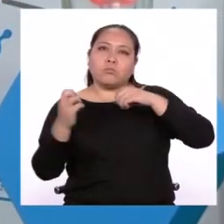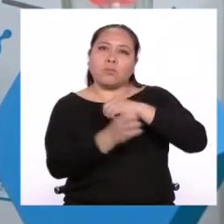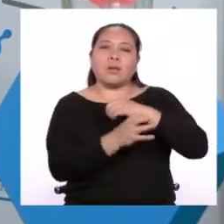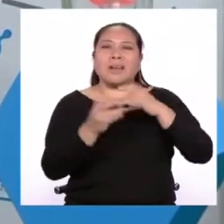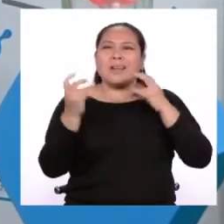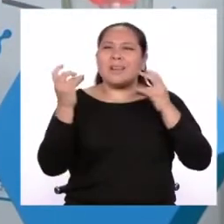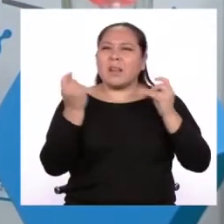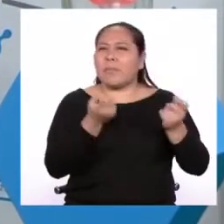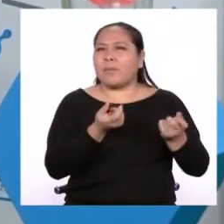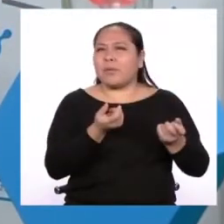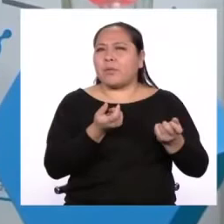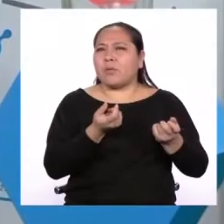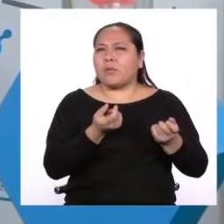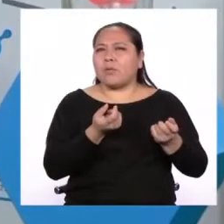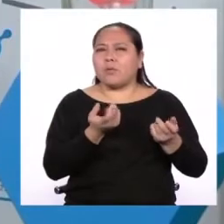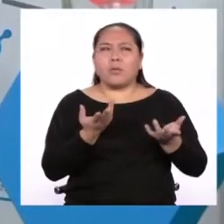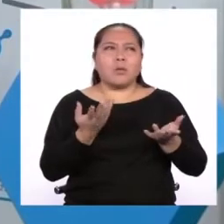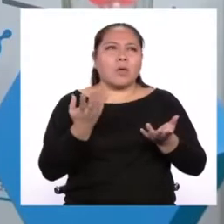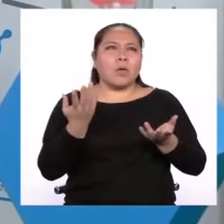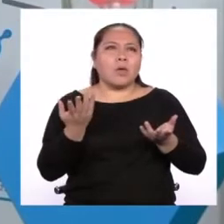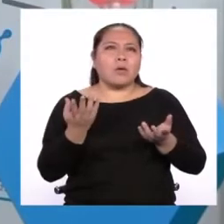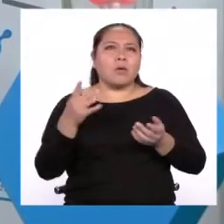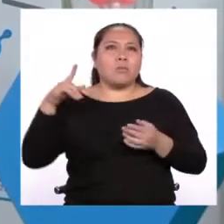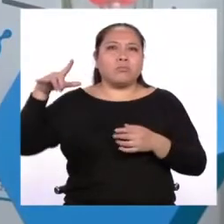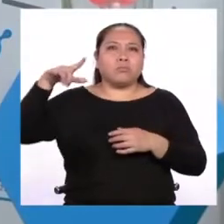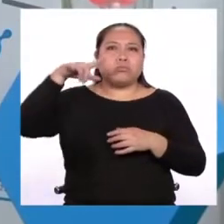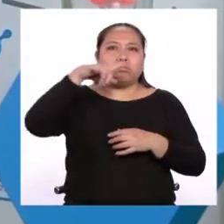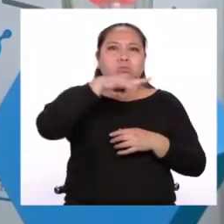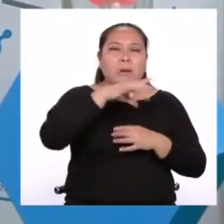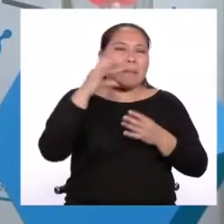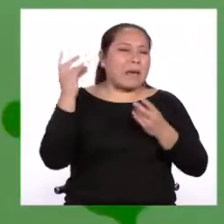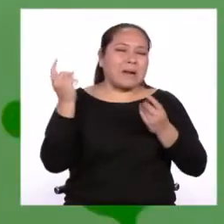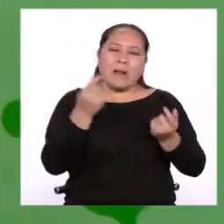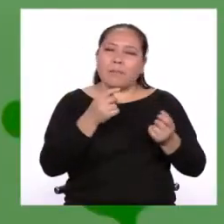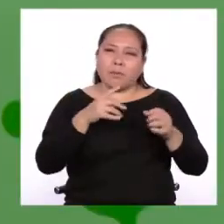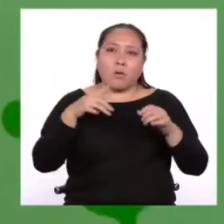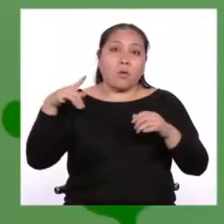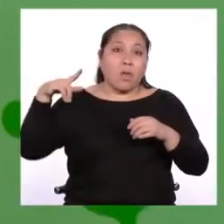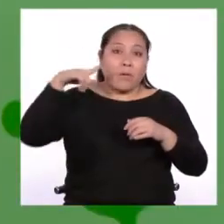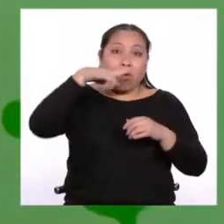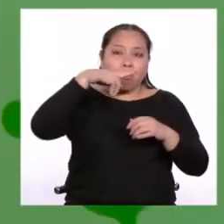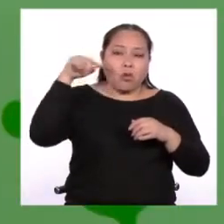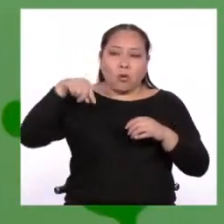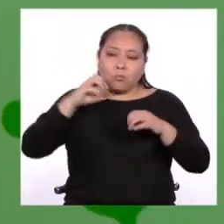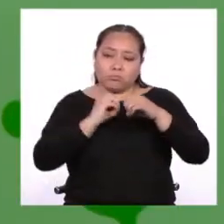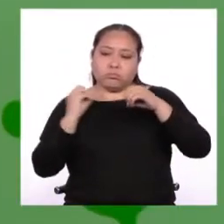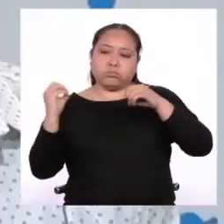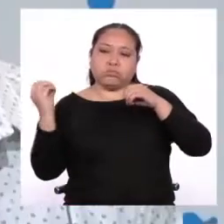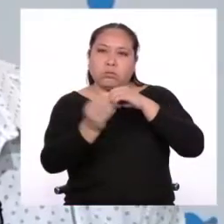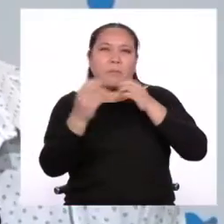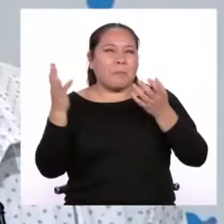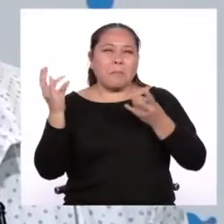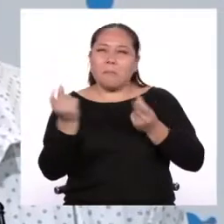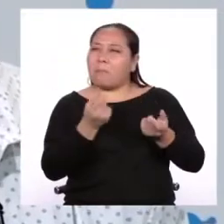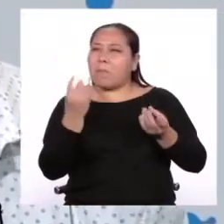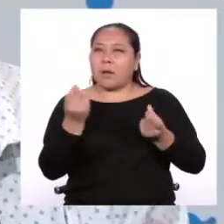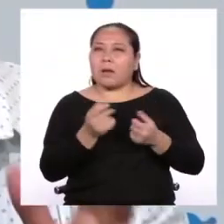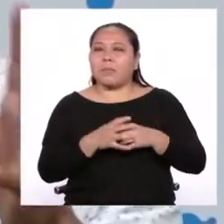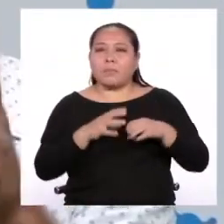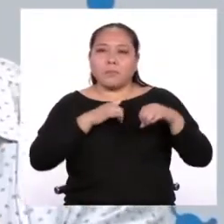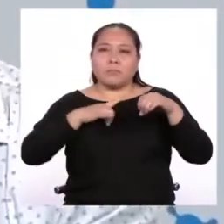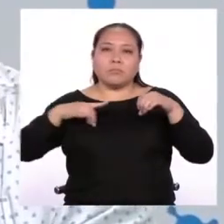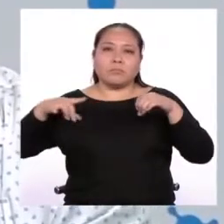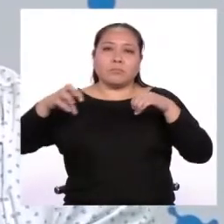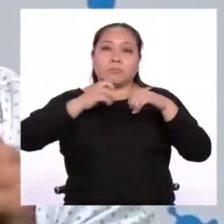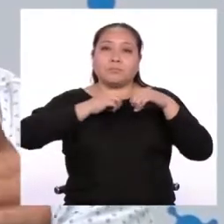más rápido que la velocidad promedio de un avión. ¡Wow! Eso es muy rápido. Así es. Y otra cosa increíble es